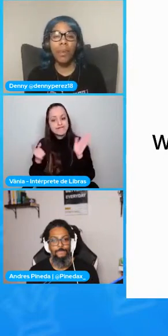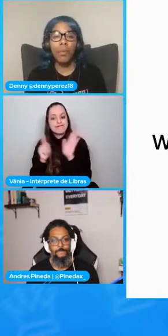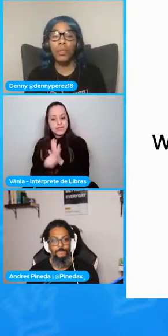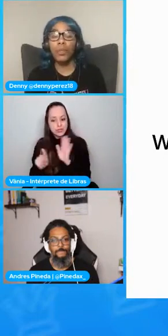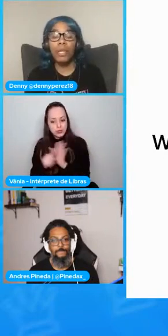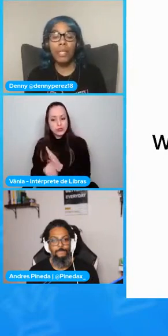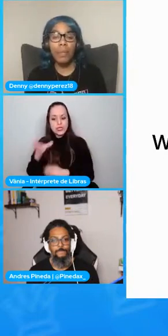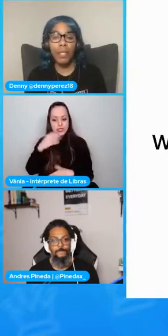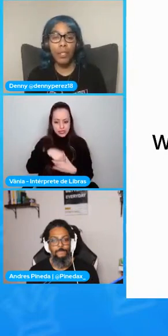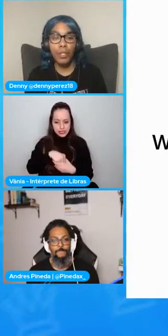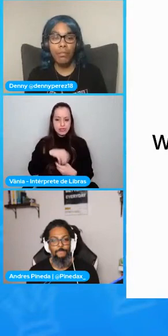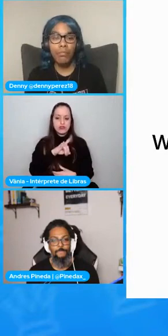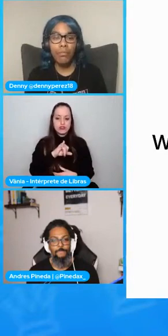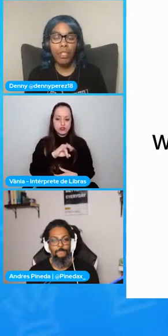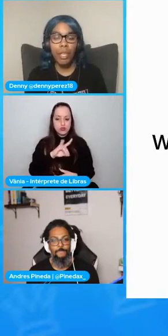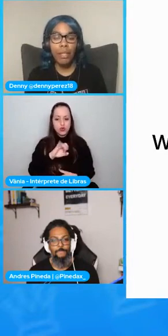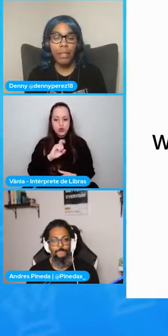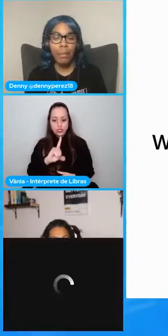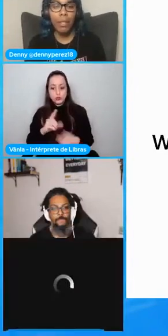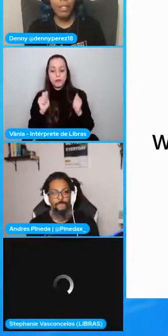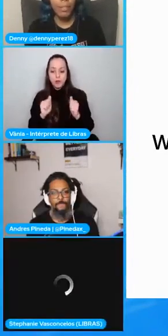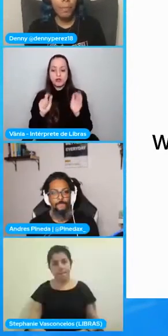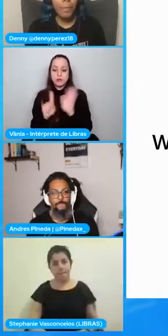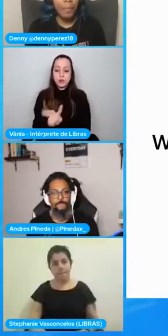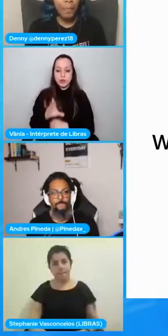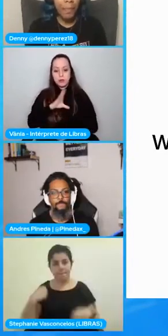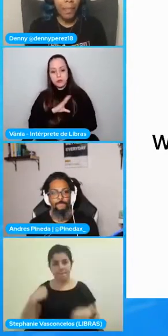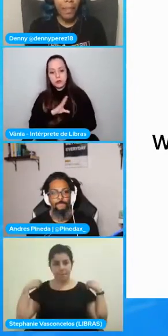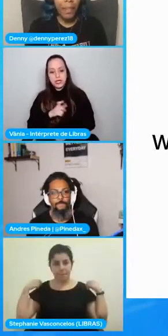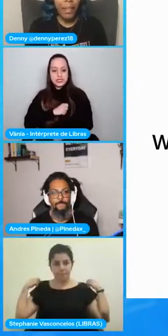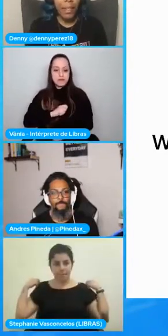portugués y español, no sean tímidos.